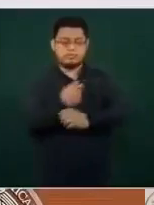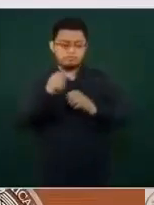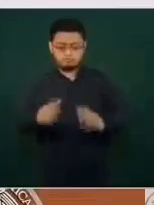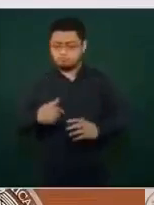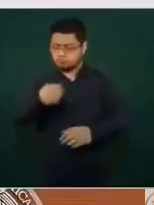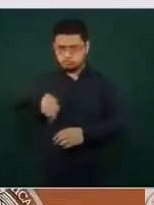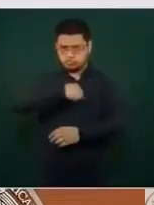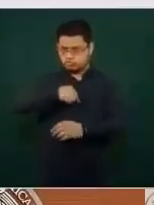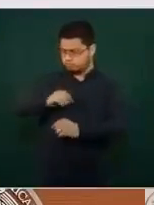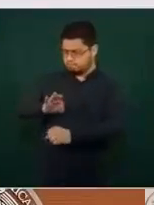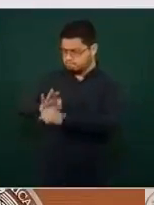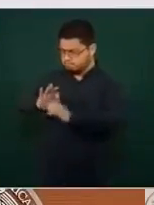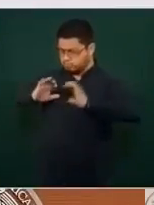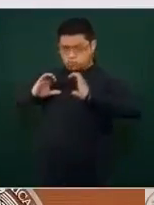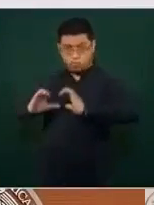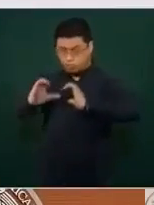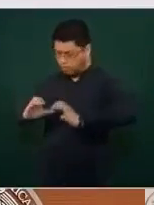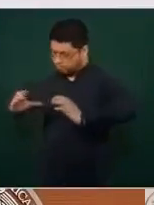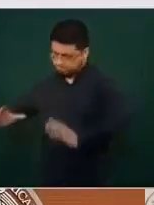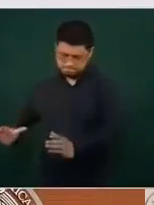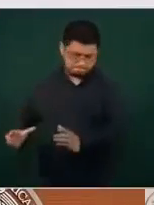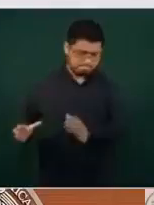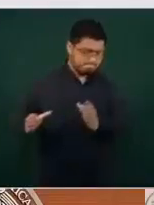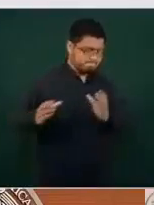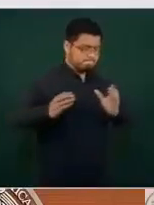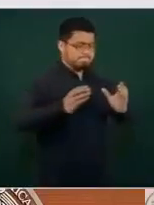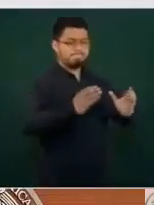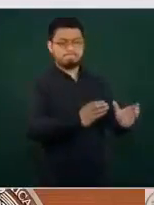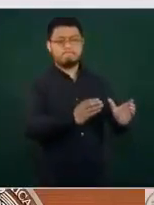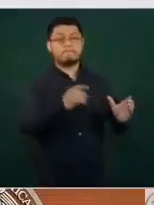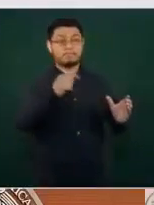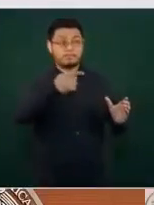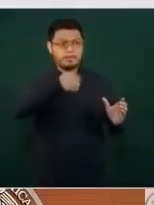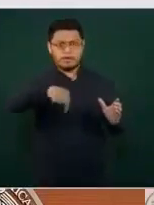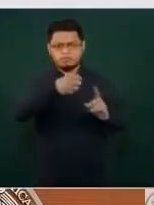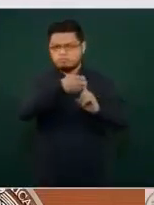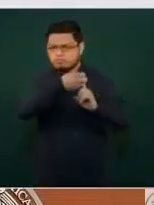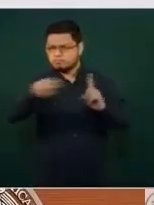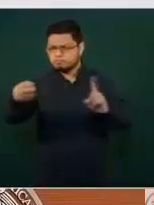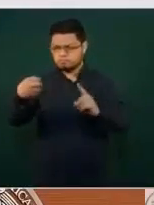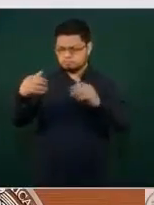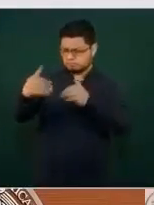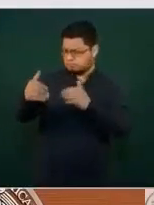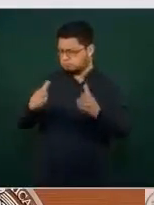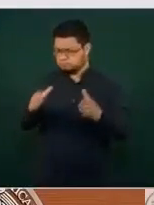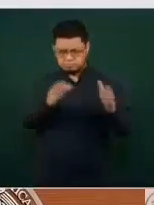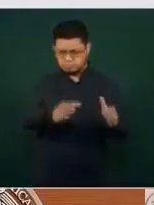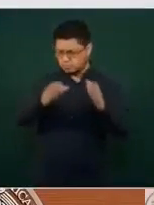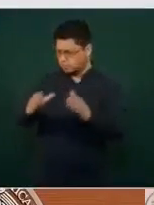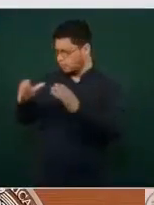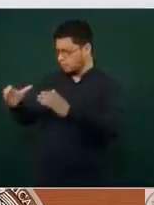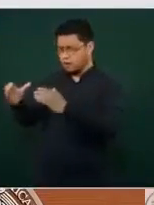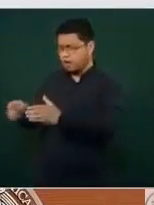y desde una vez que organizan los lotes para su distribución a los respectivos